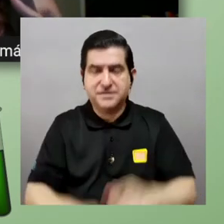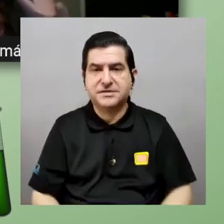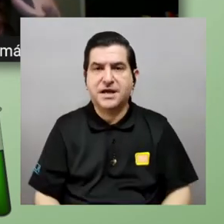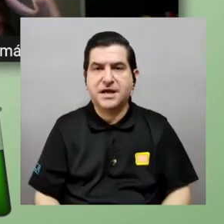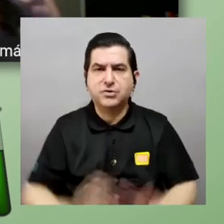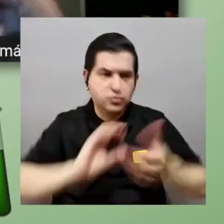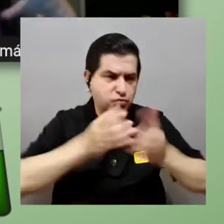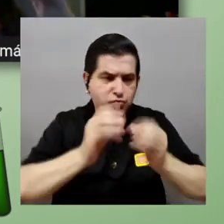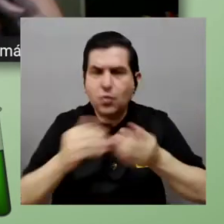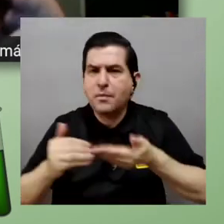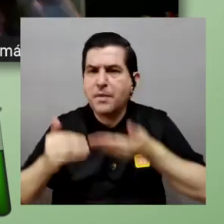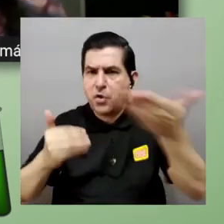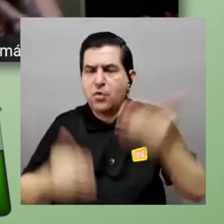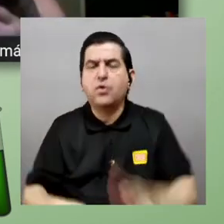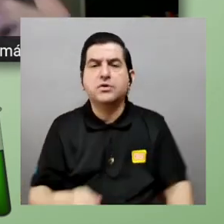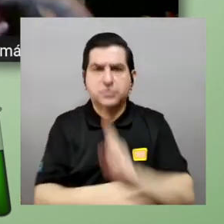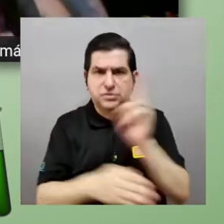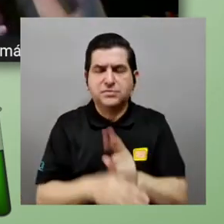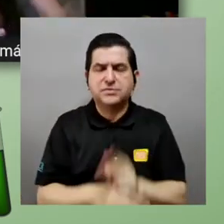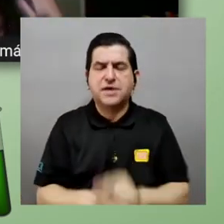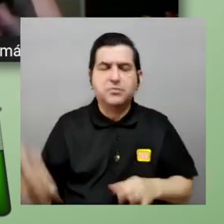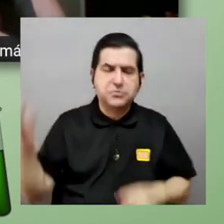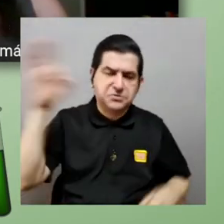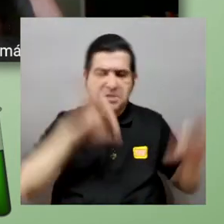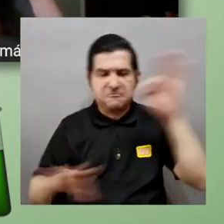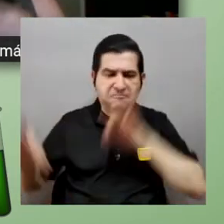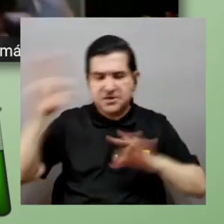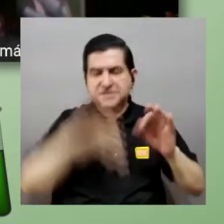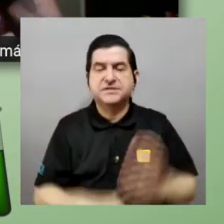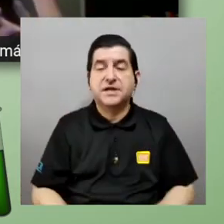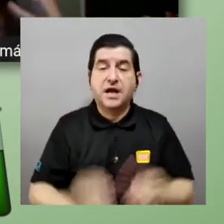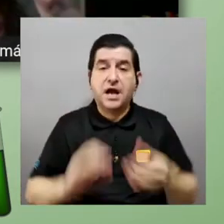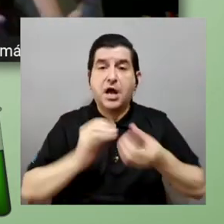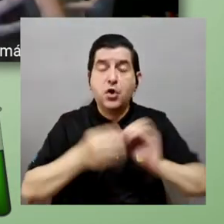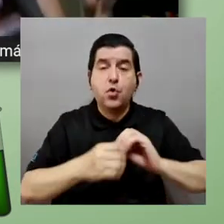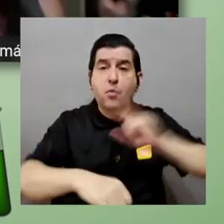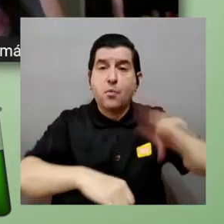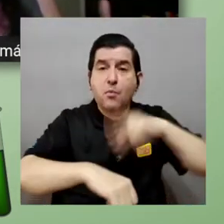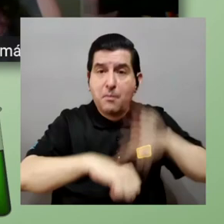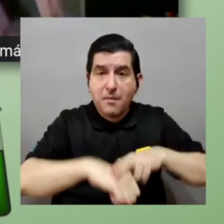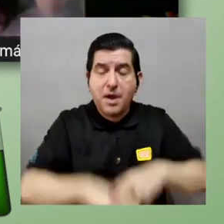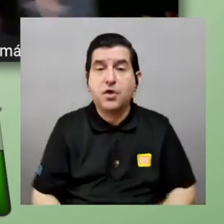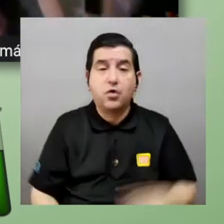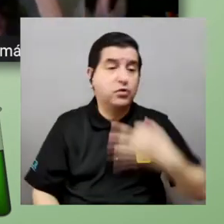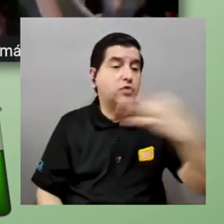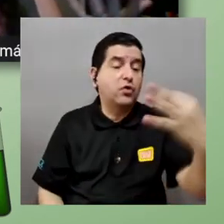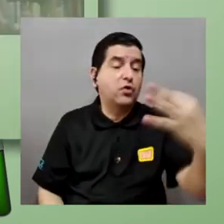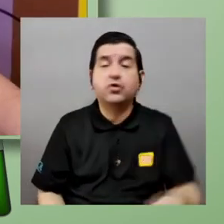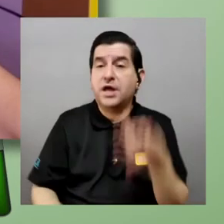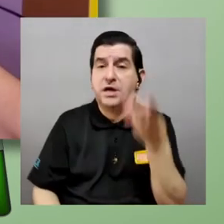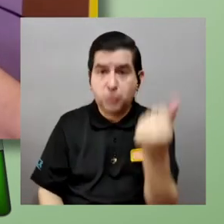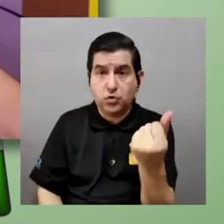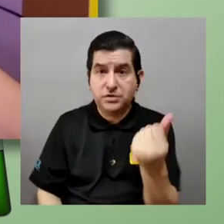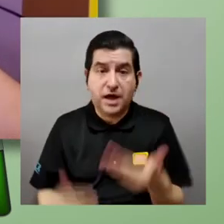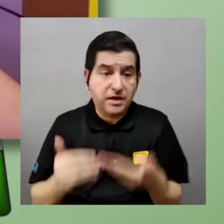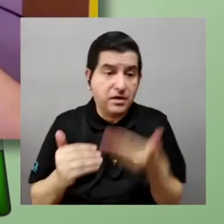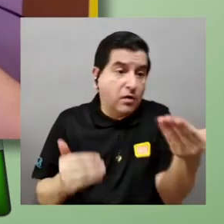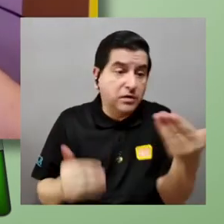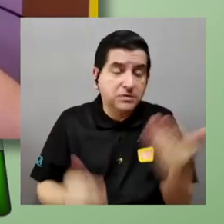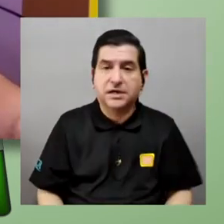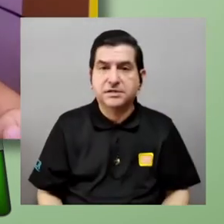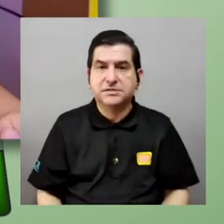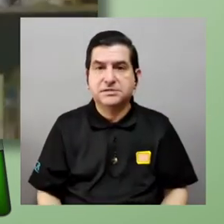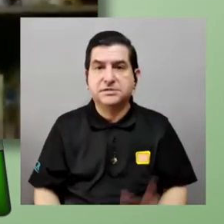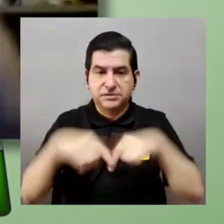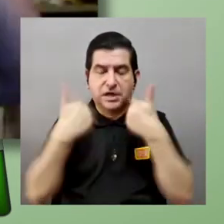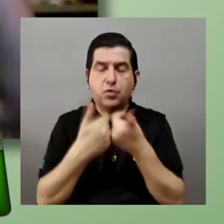cálculo y de cosas y los utilizamos para hacer física etcétera y los números naturales que usamos desde el día a día para contar como